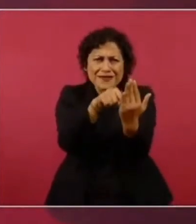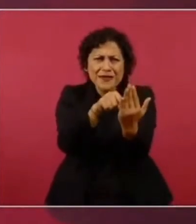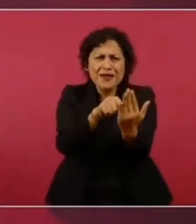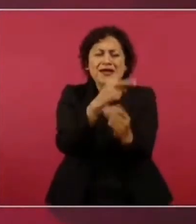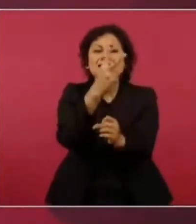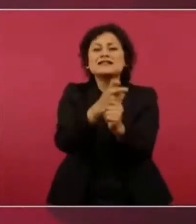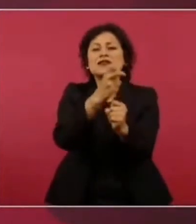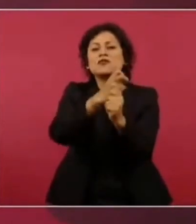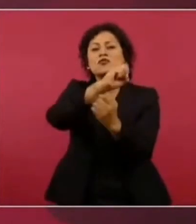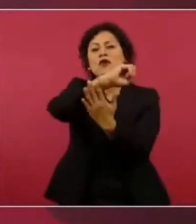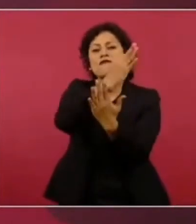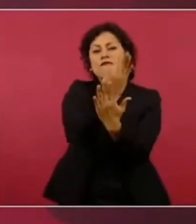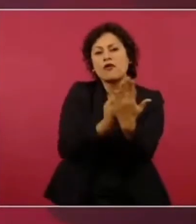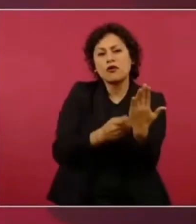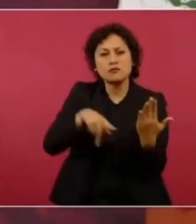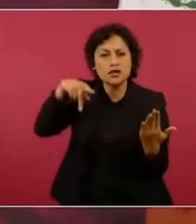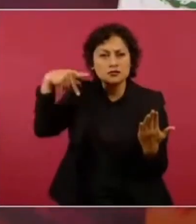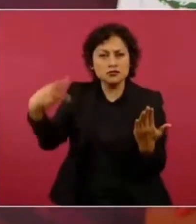ahí búsquenlo,